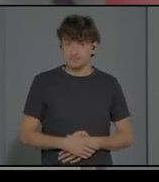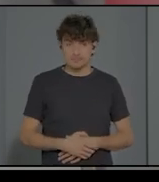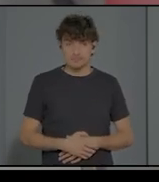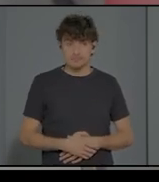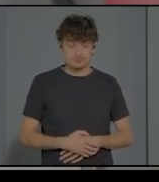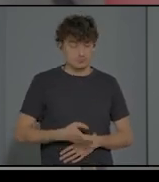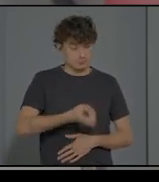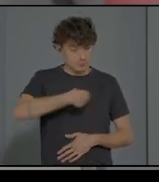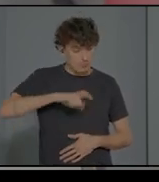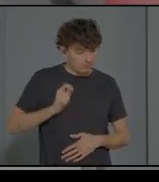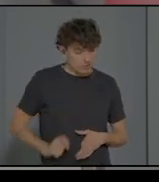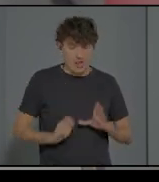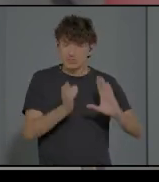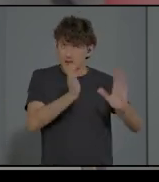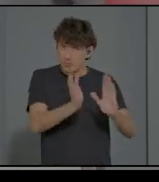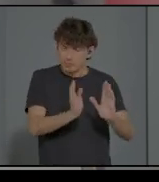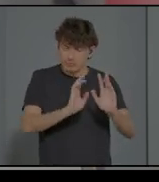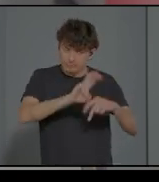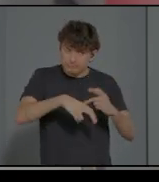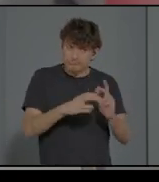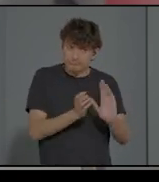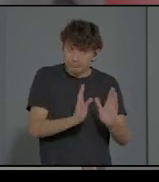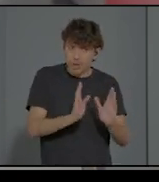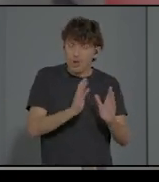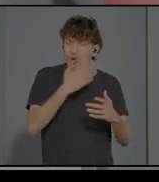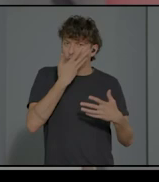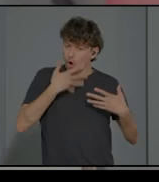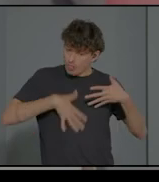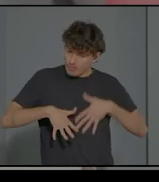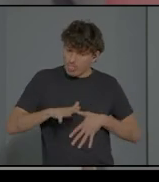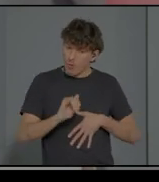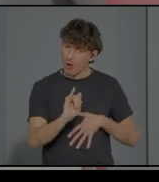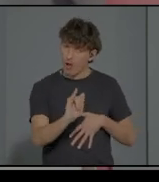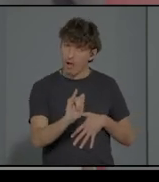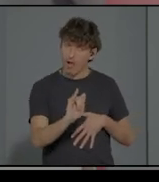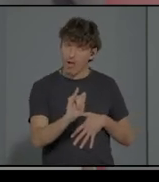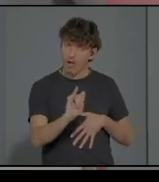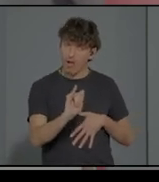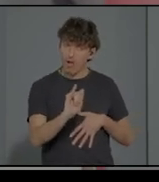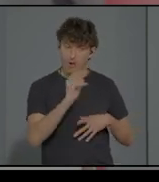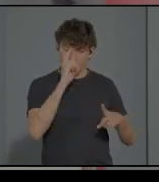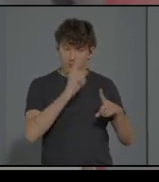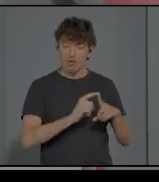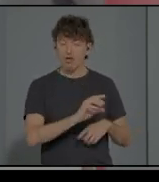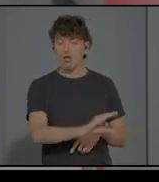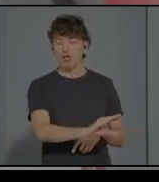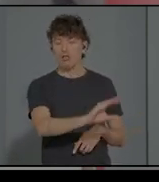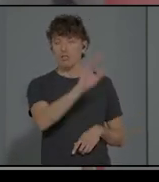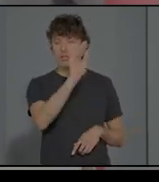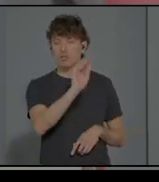los conocimientos necesarios para entender cuál es, digamos, la trayectoria mejor para